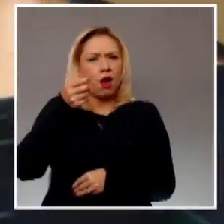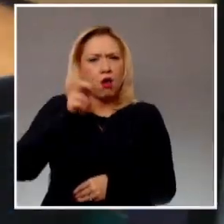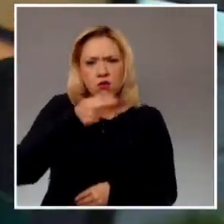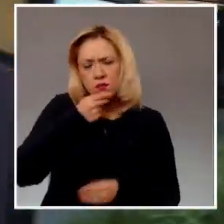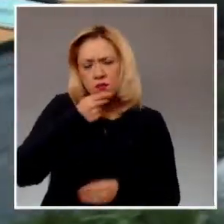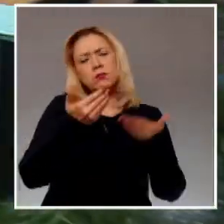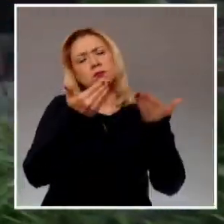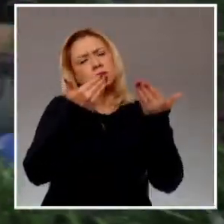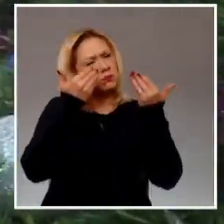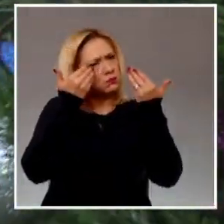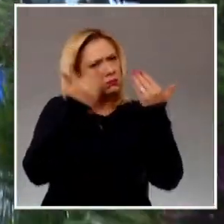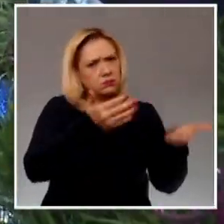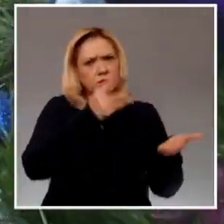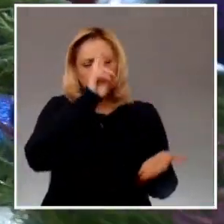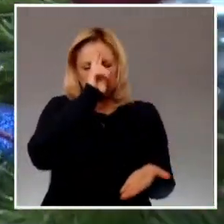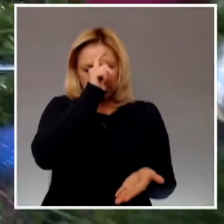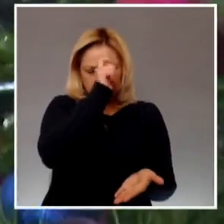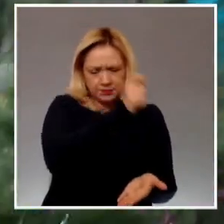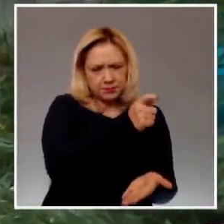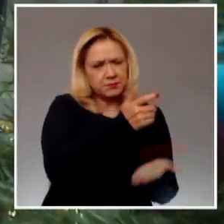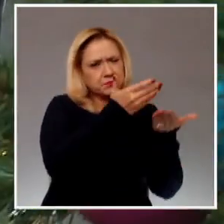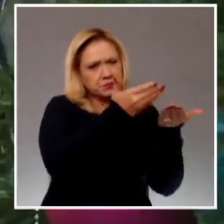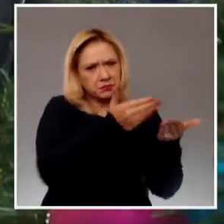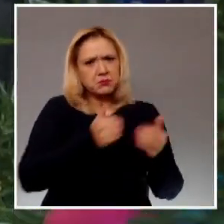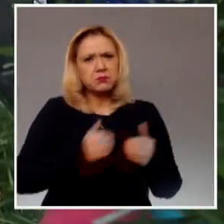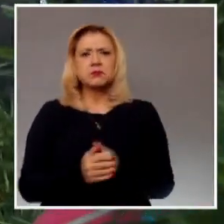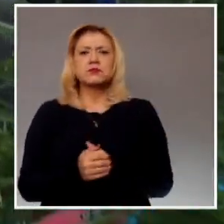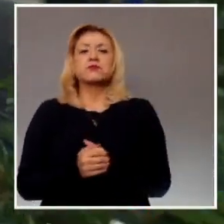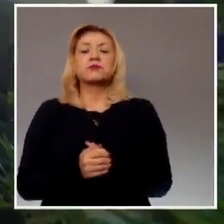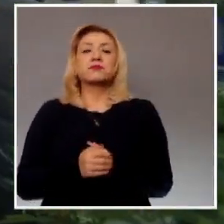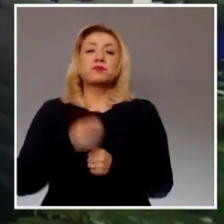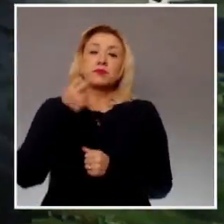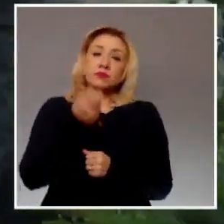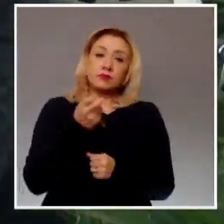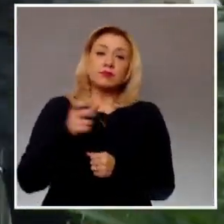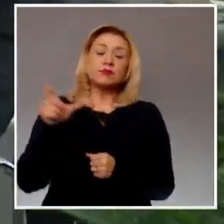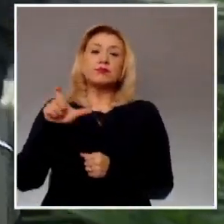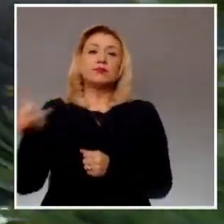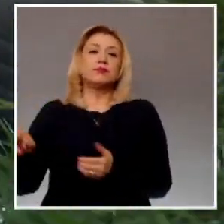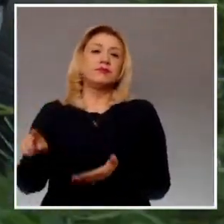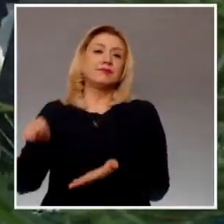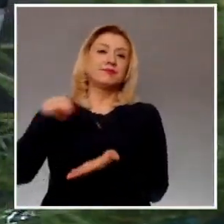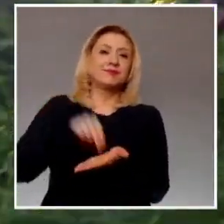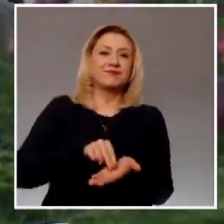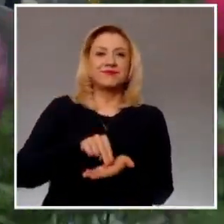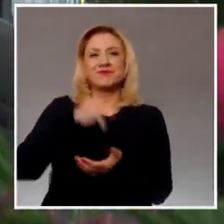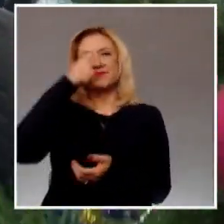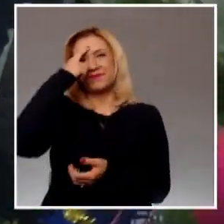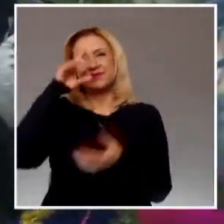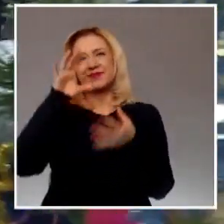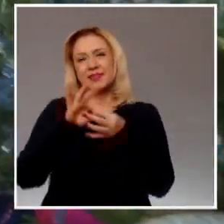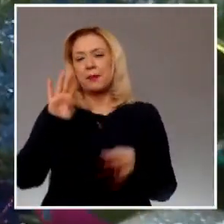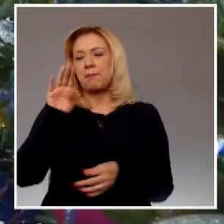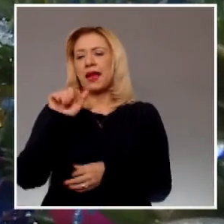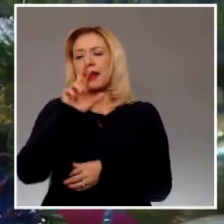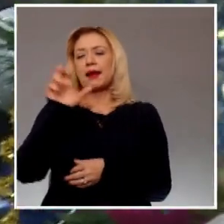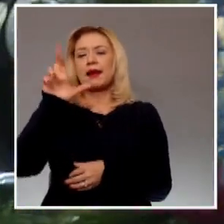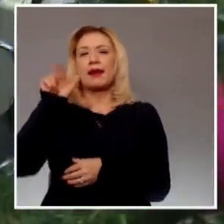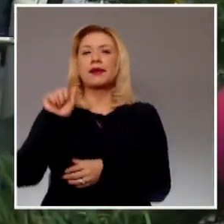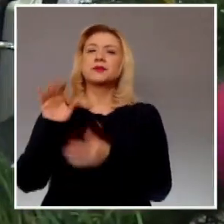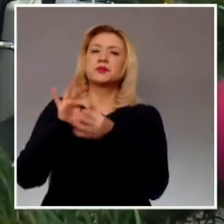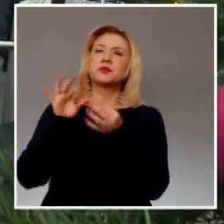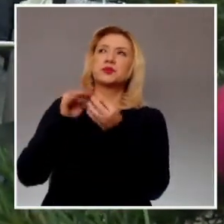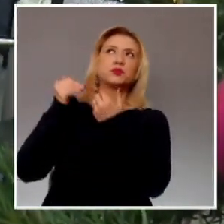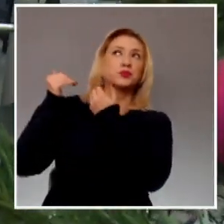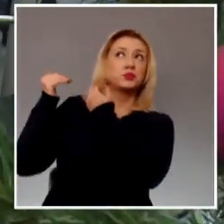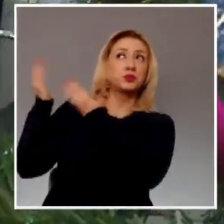muy alto nivel. Durante el recorrido en el que estuvo acompañada por el magistrado Felipe Fuentes Barrera, la majestada Soto Fregoso indicó que